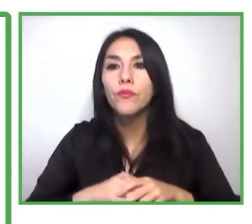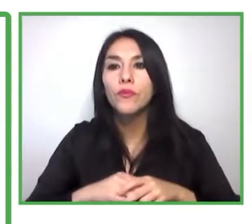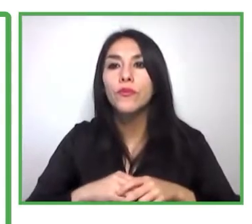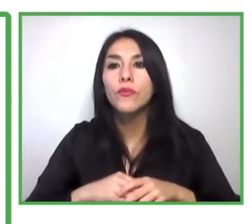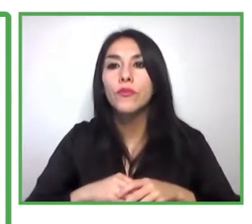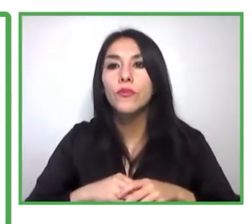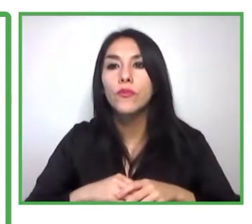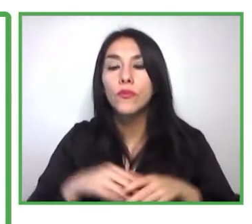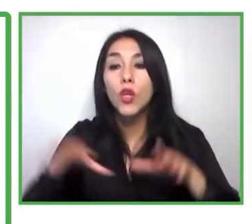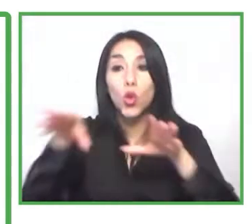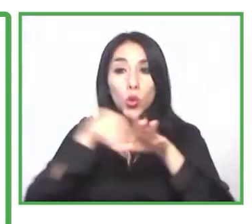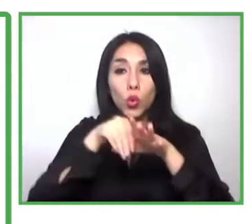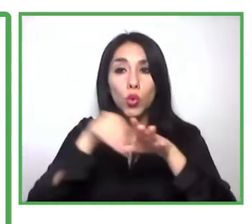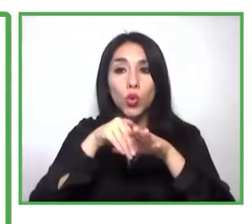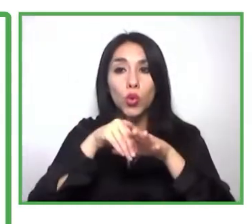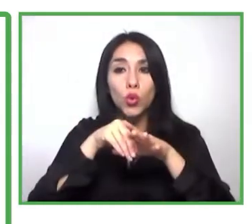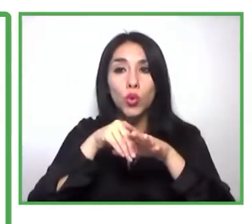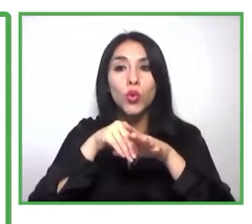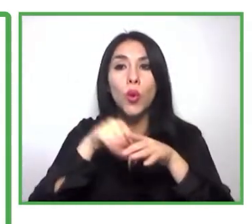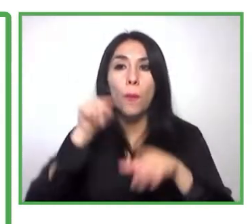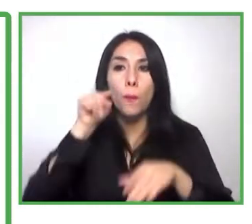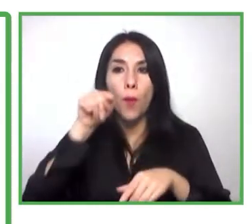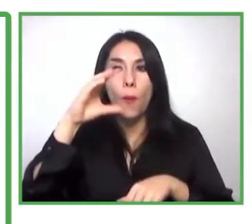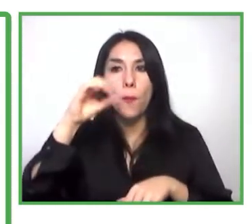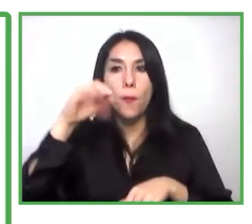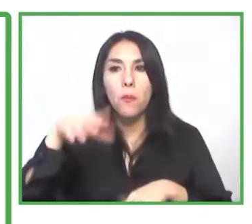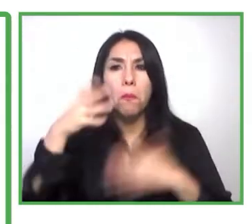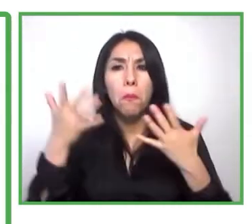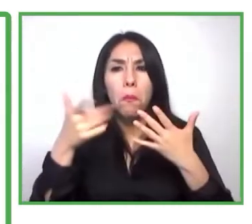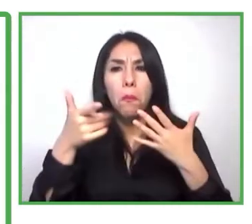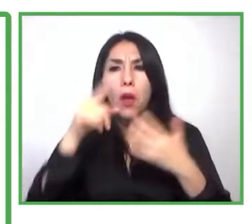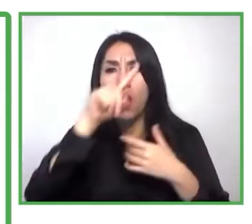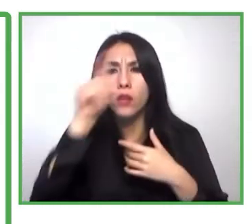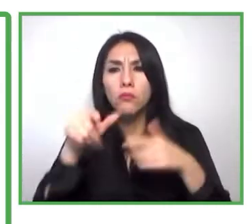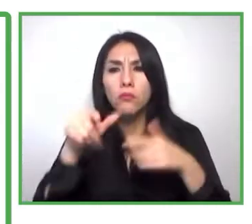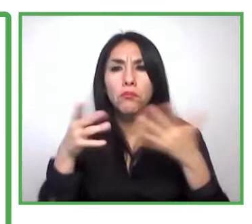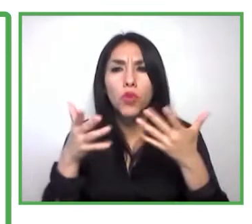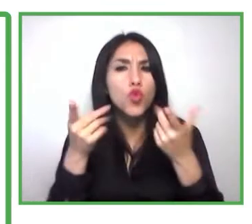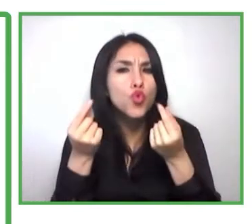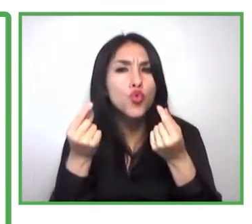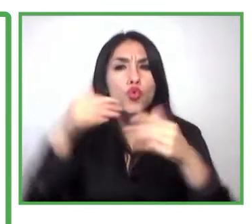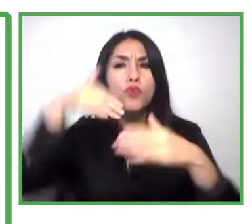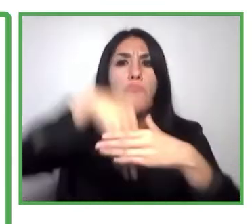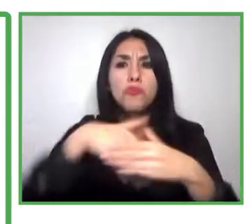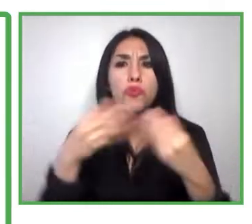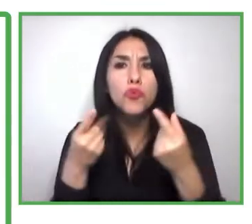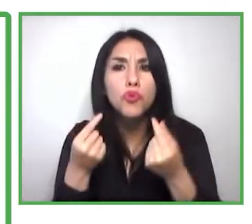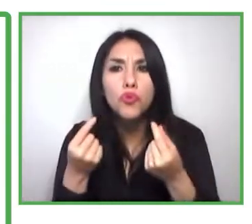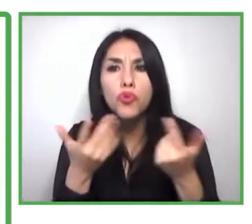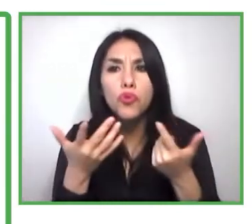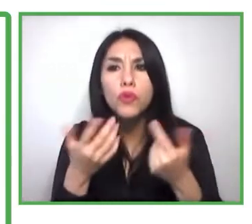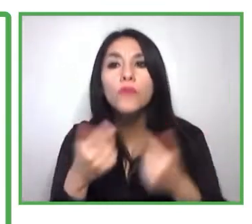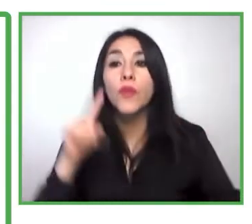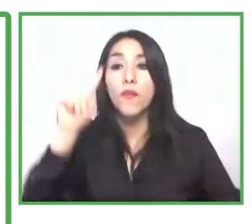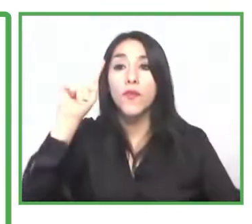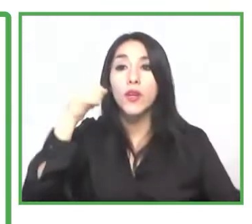y dentro del portal? Primero que todo, conectamos ofertas laborales, inclusivas y personas con discapacidad.